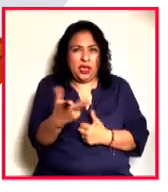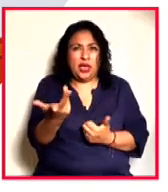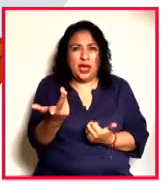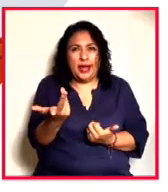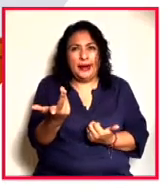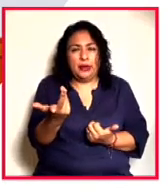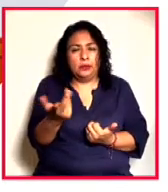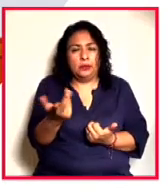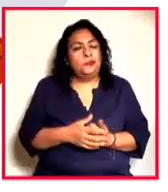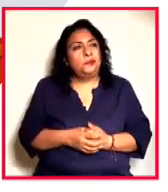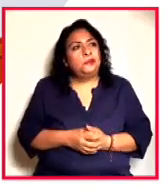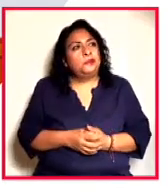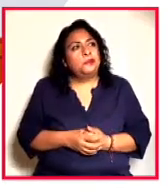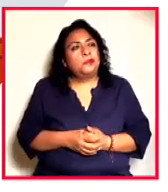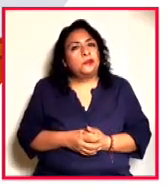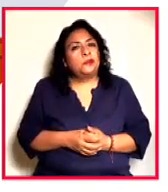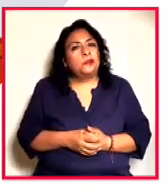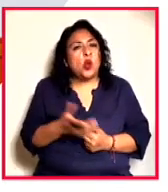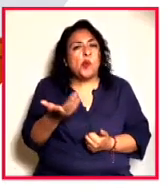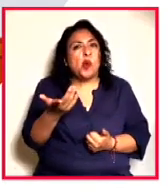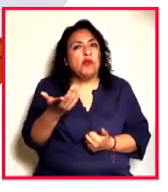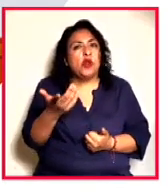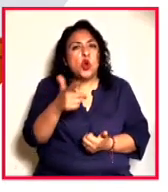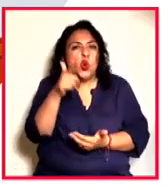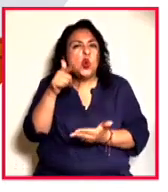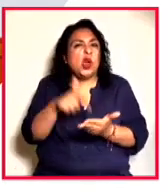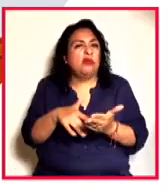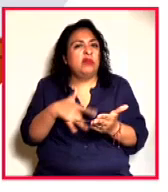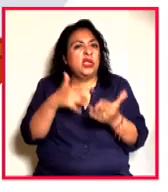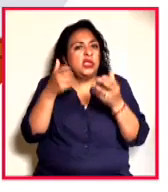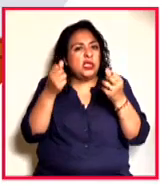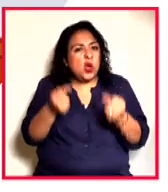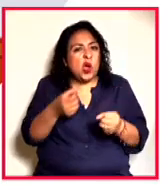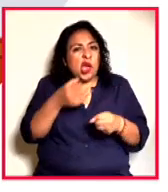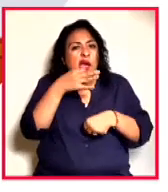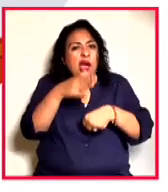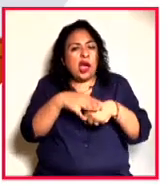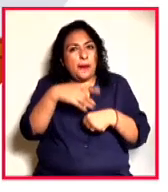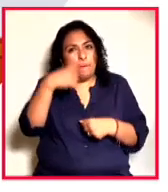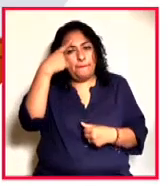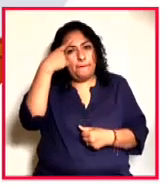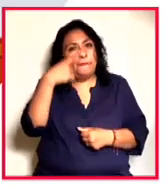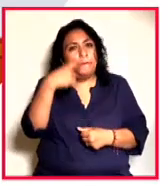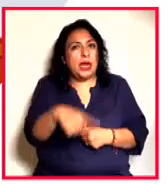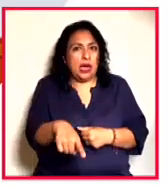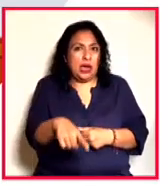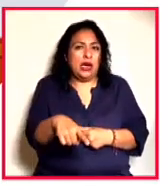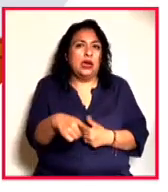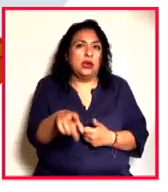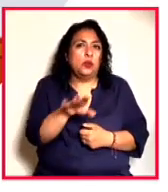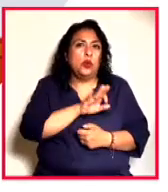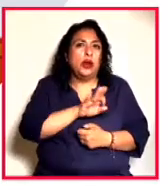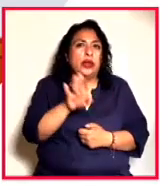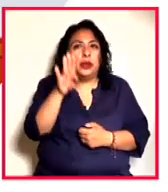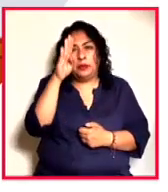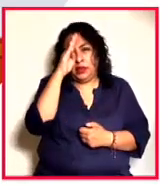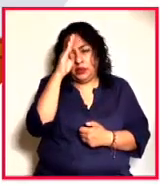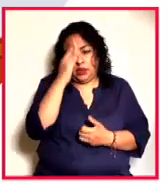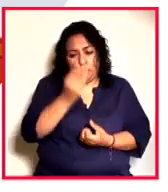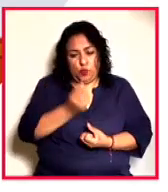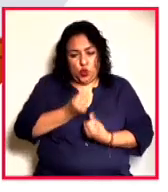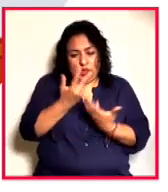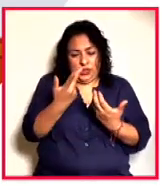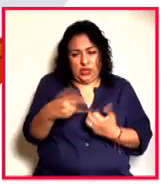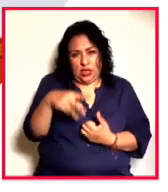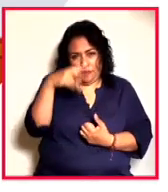un norte y una serie de claves para poder pensar la poesía mexicana